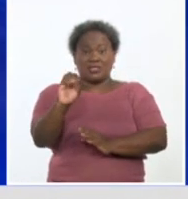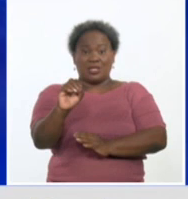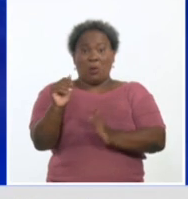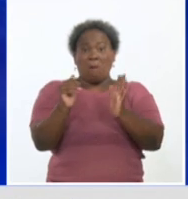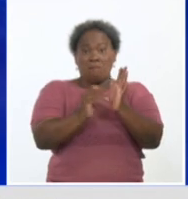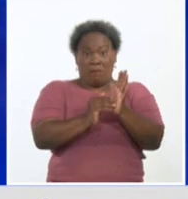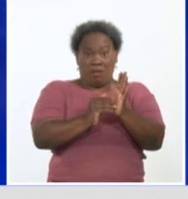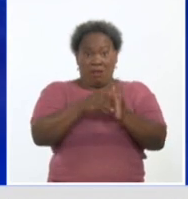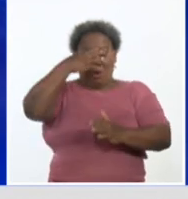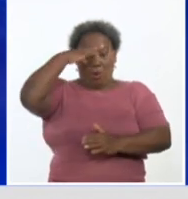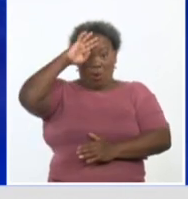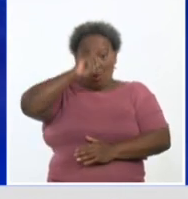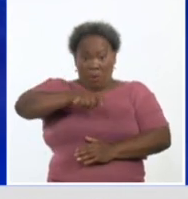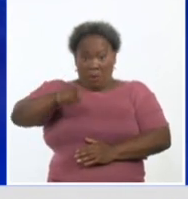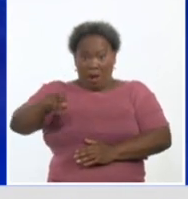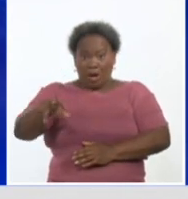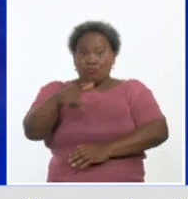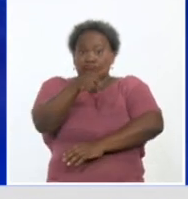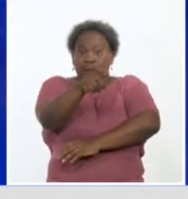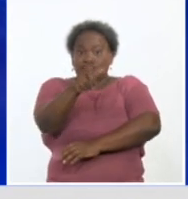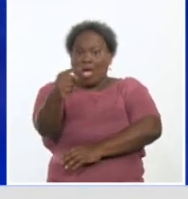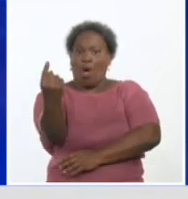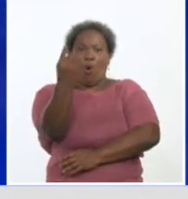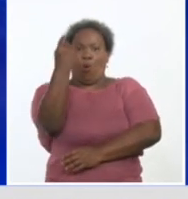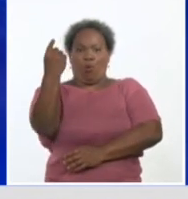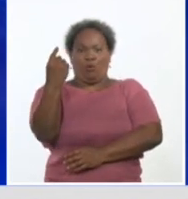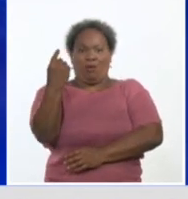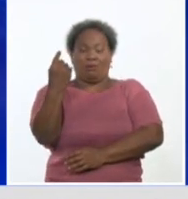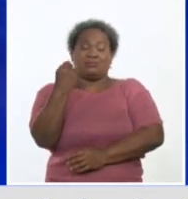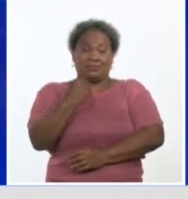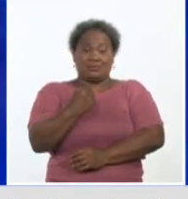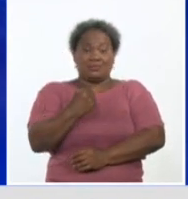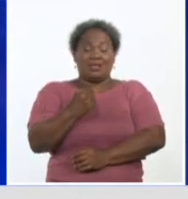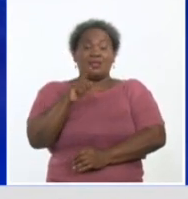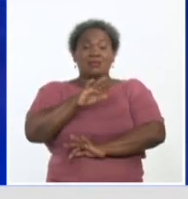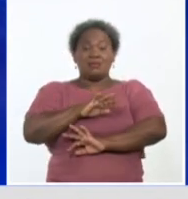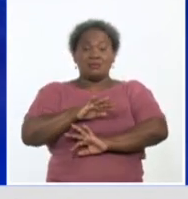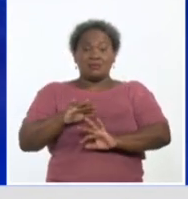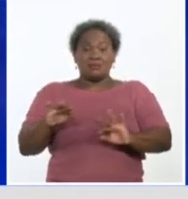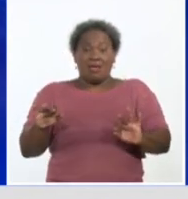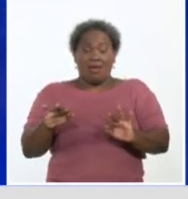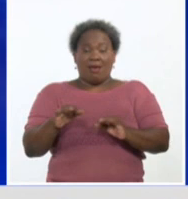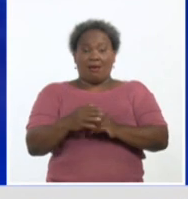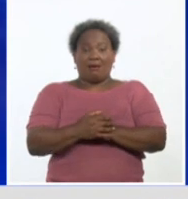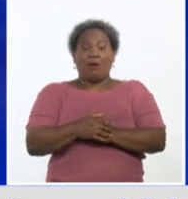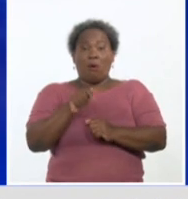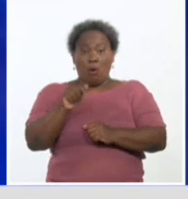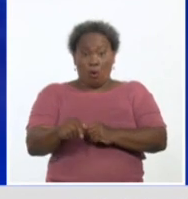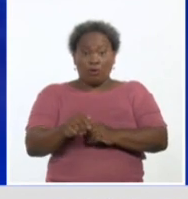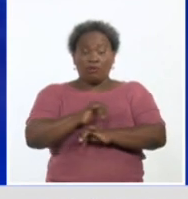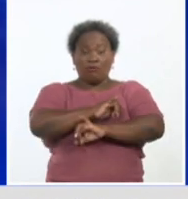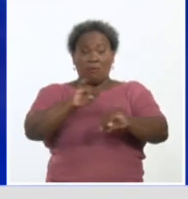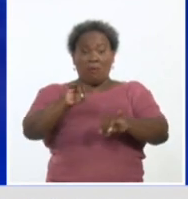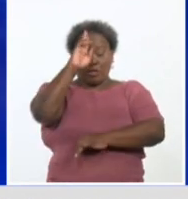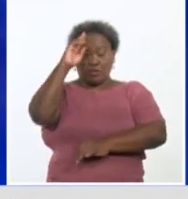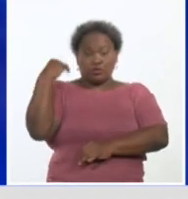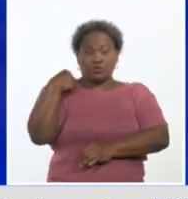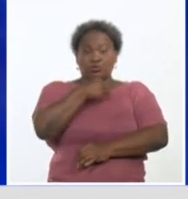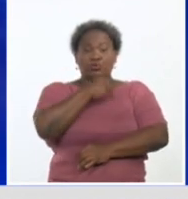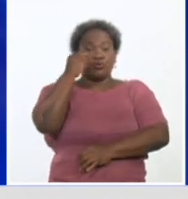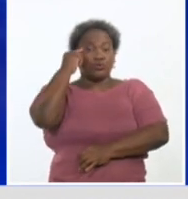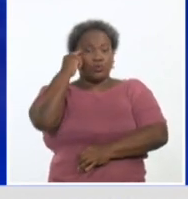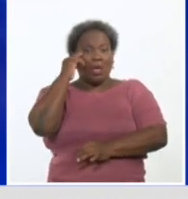al menos una dosis de nuestros candidatos vacunales y también actualizaba hoy en conferencia de prensa el doctor Durán toda la